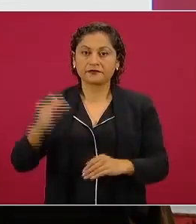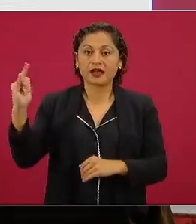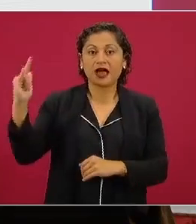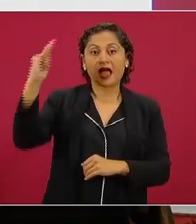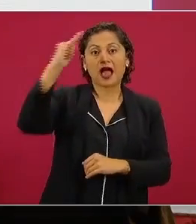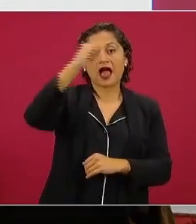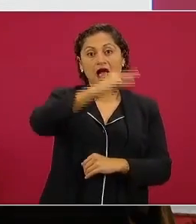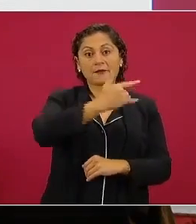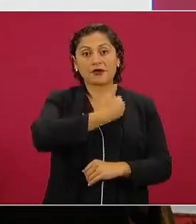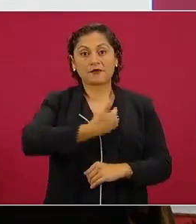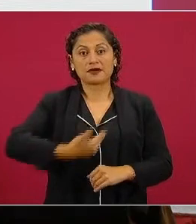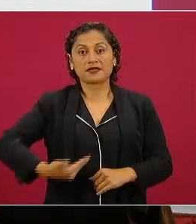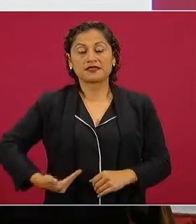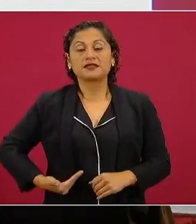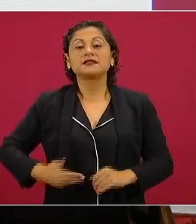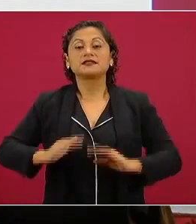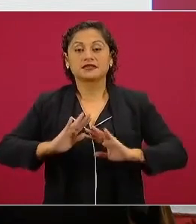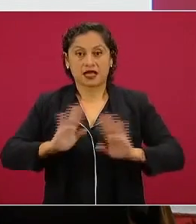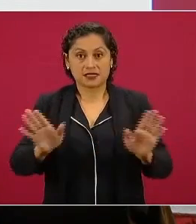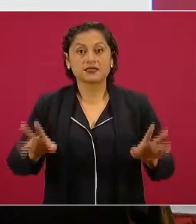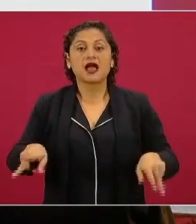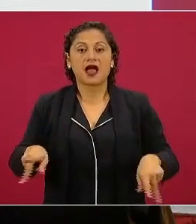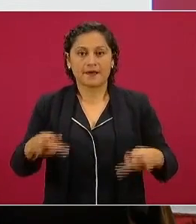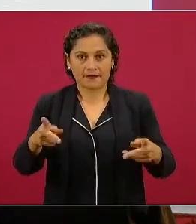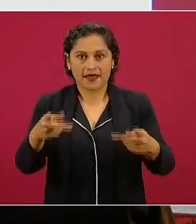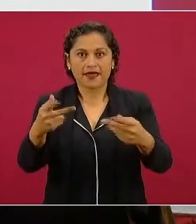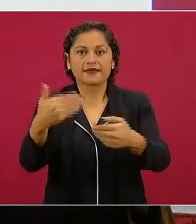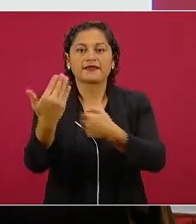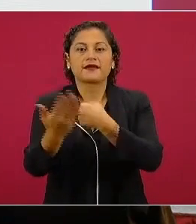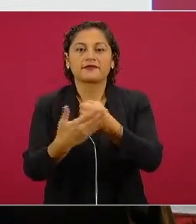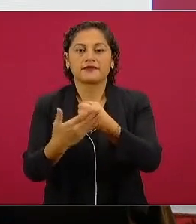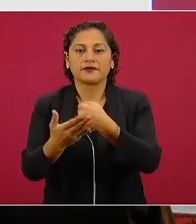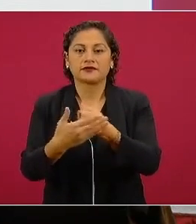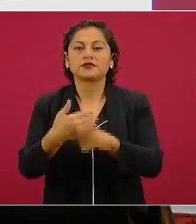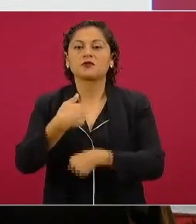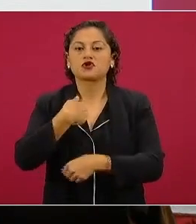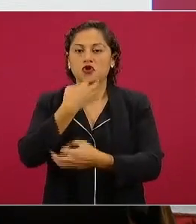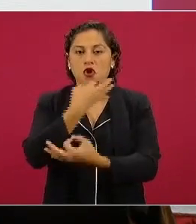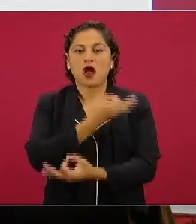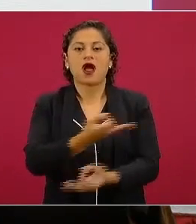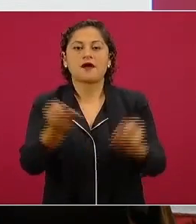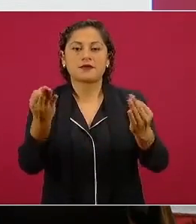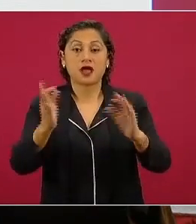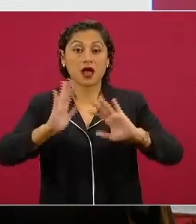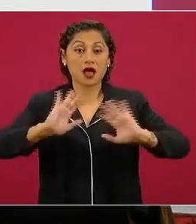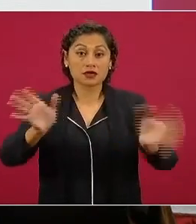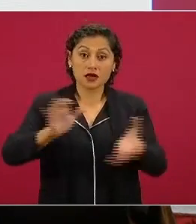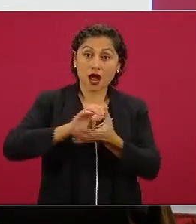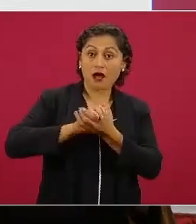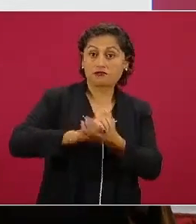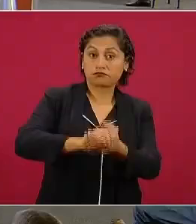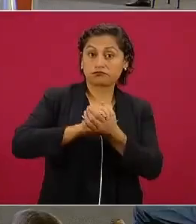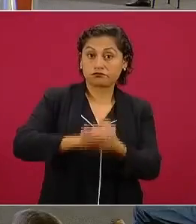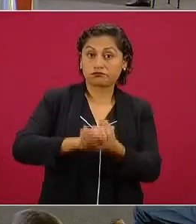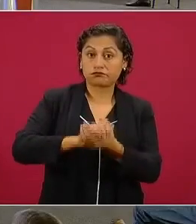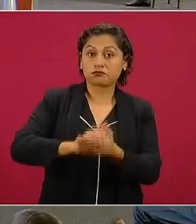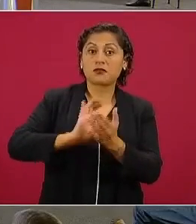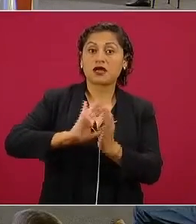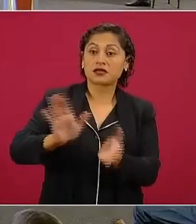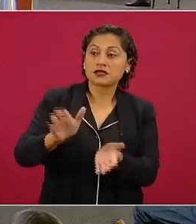ya les voy a dar una buena noticia en unos días más ya se rifó ya le sacamos